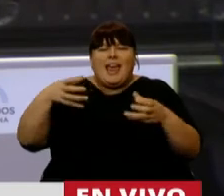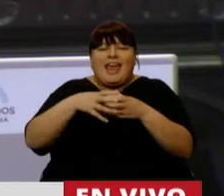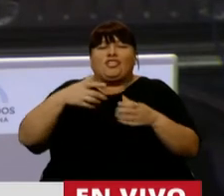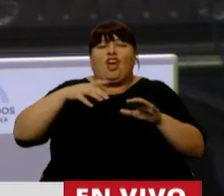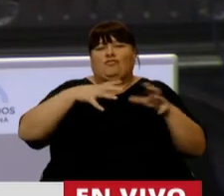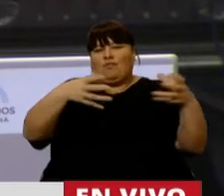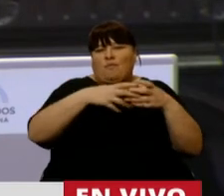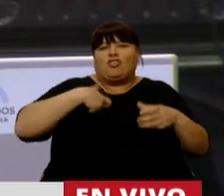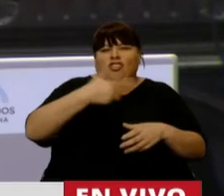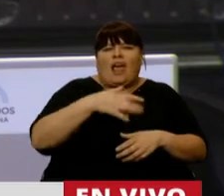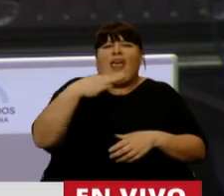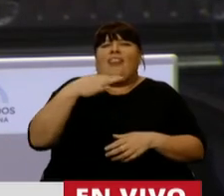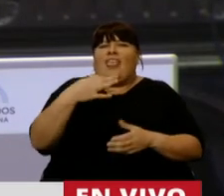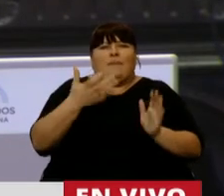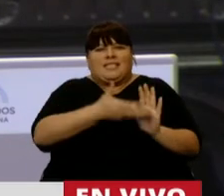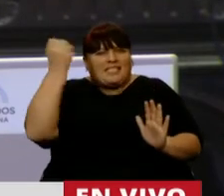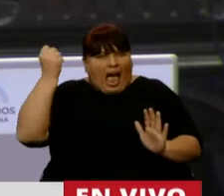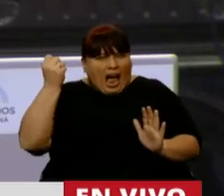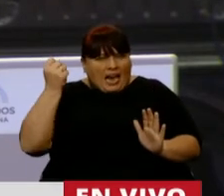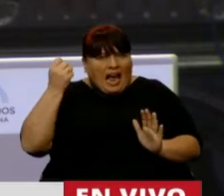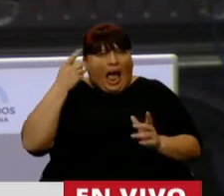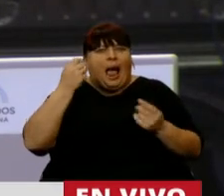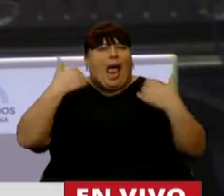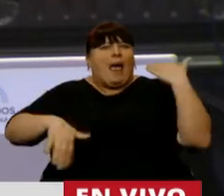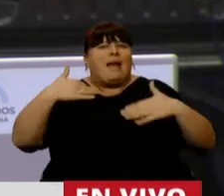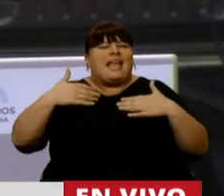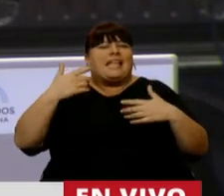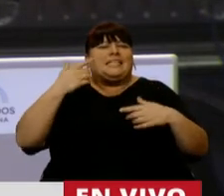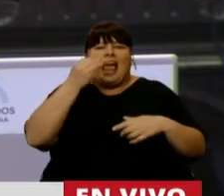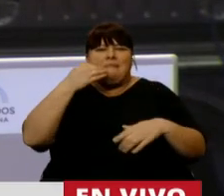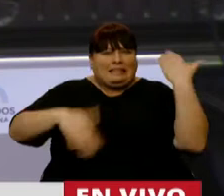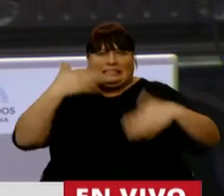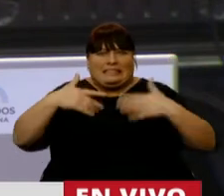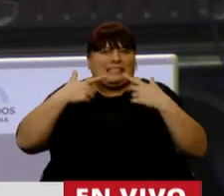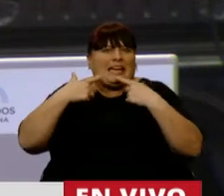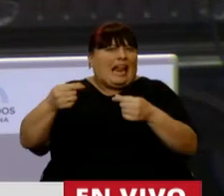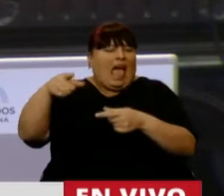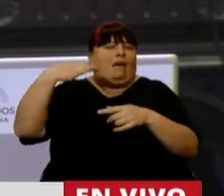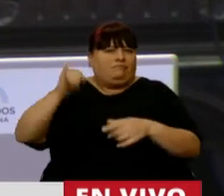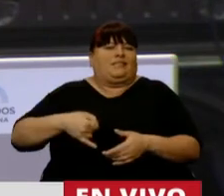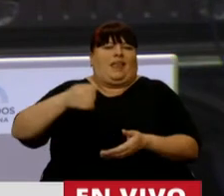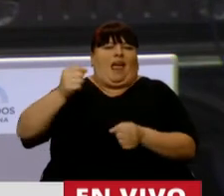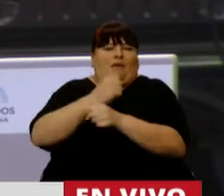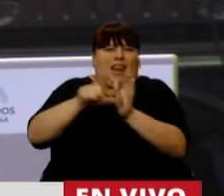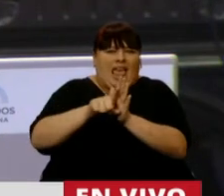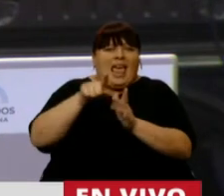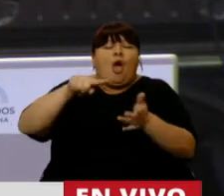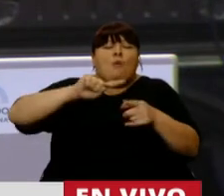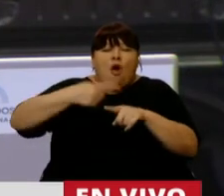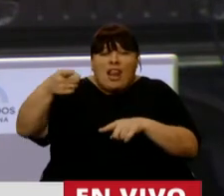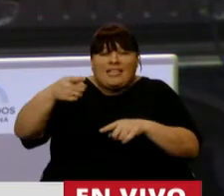movimientos sociales le tuvieron que arrancar la emergencia alimentaria, una fuerza política que nos endeudó,